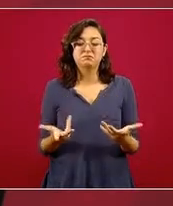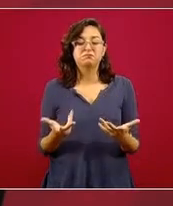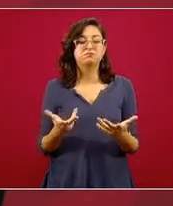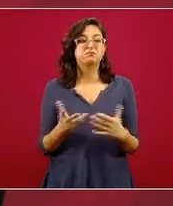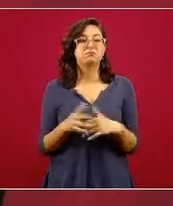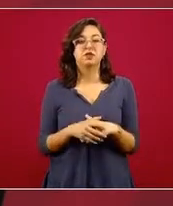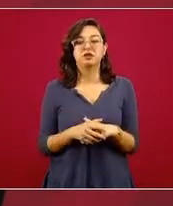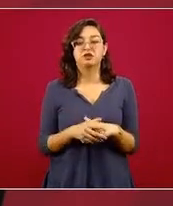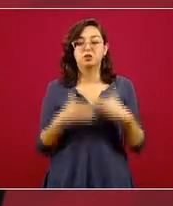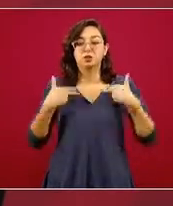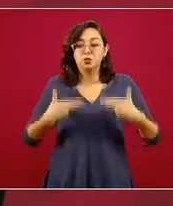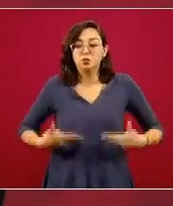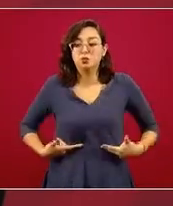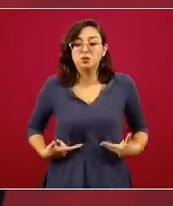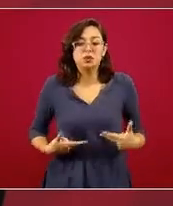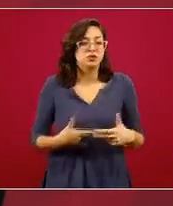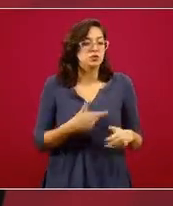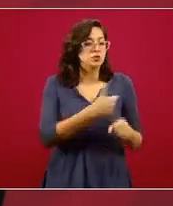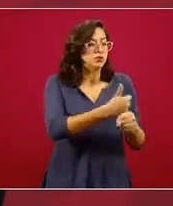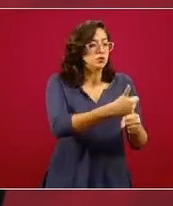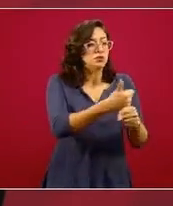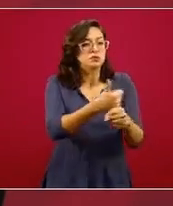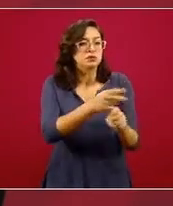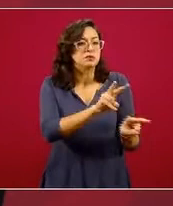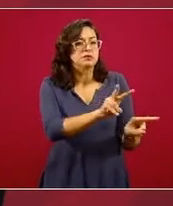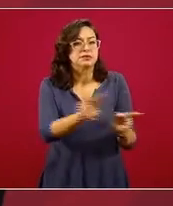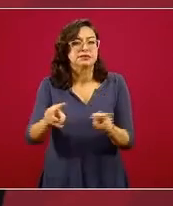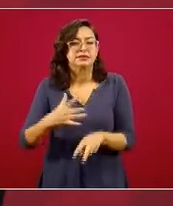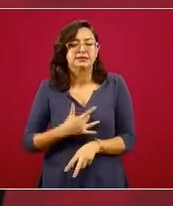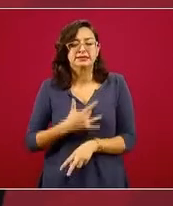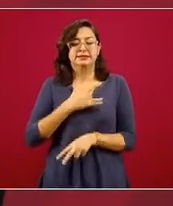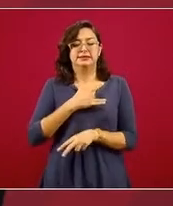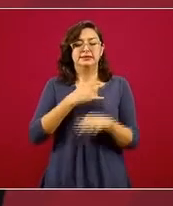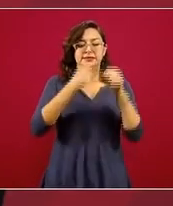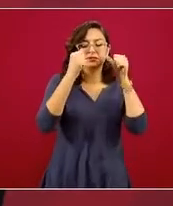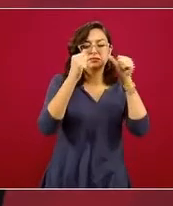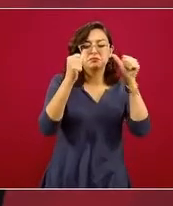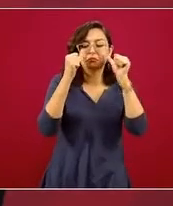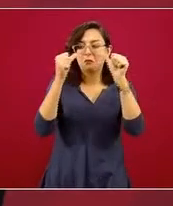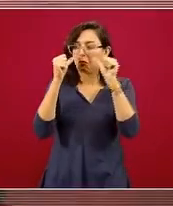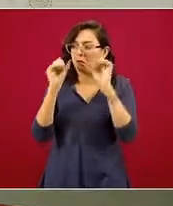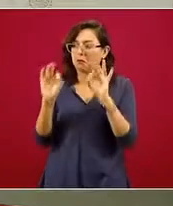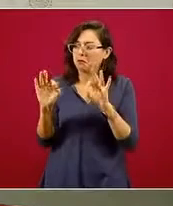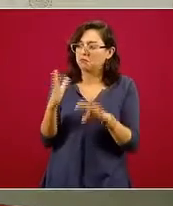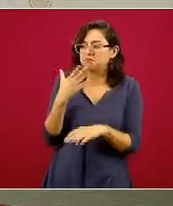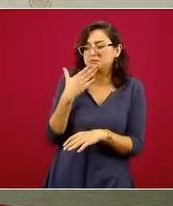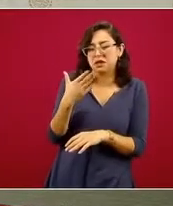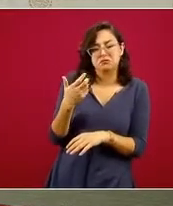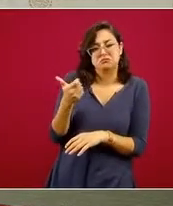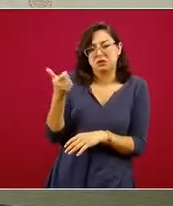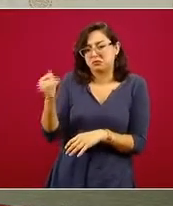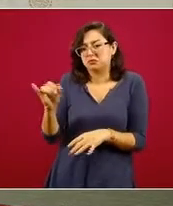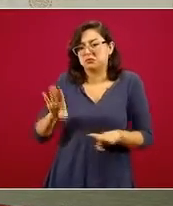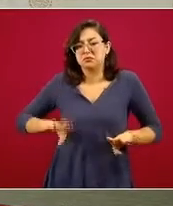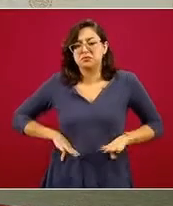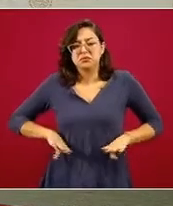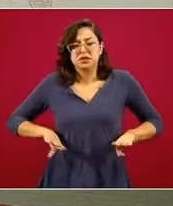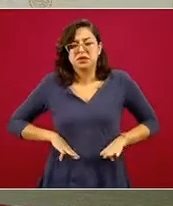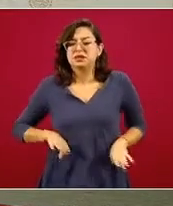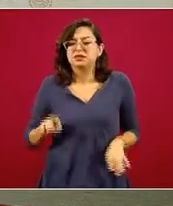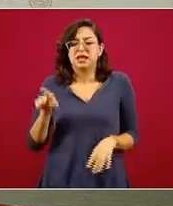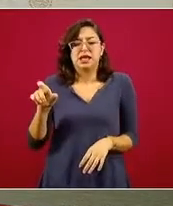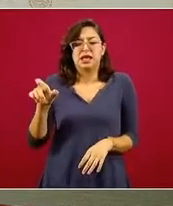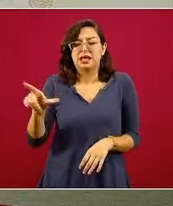los aspectos humanos, del sufrimiento humano, lo cual me parece que es muy deseable. Y fue muy